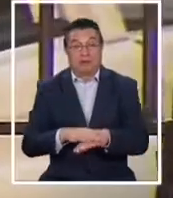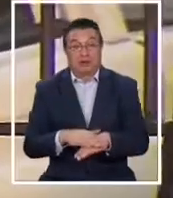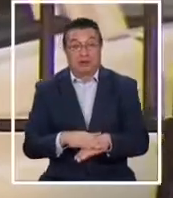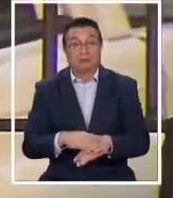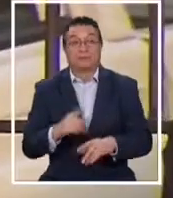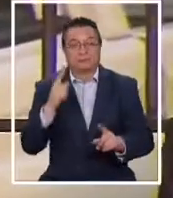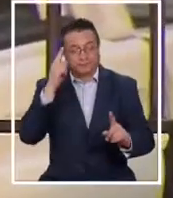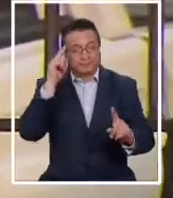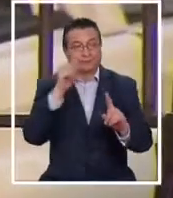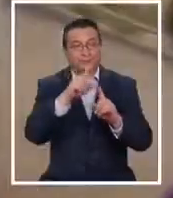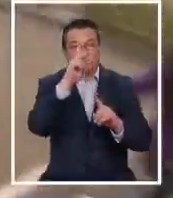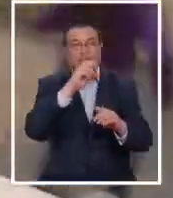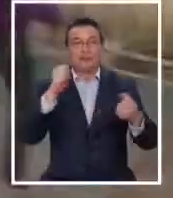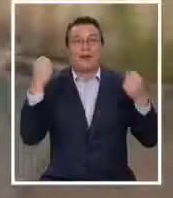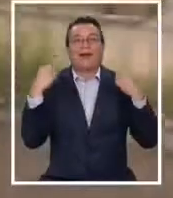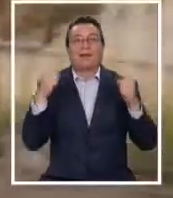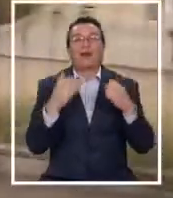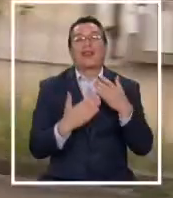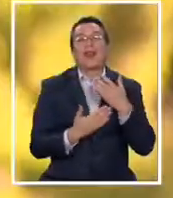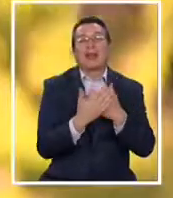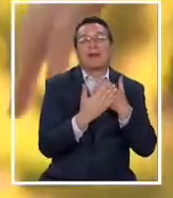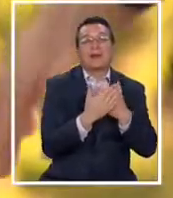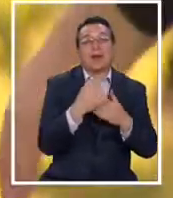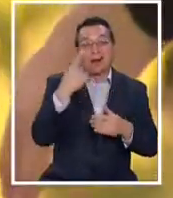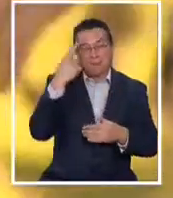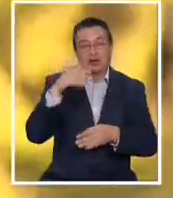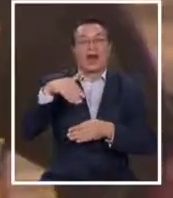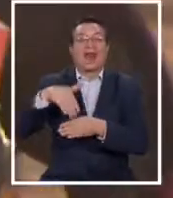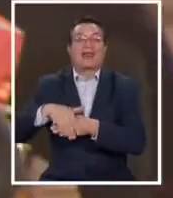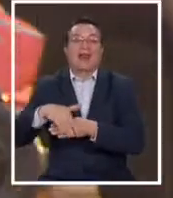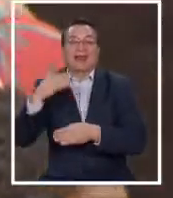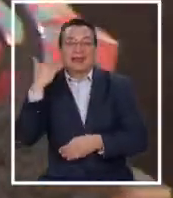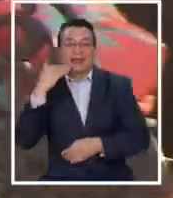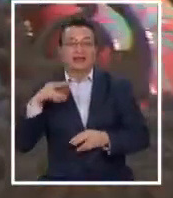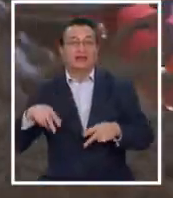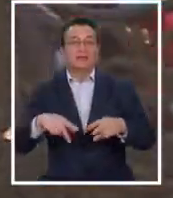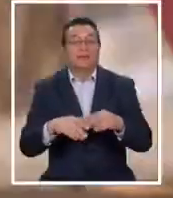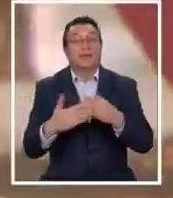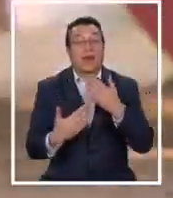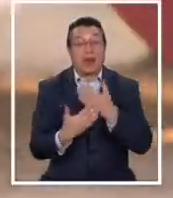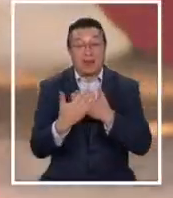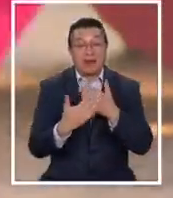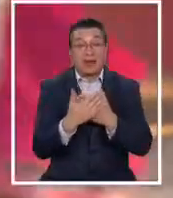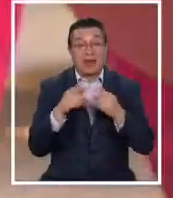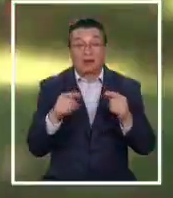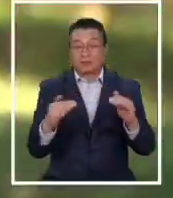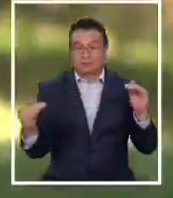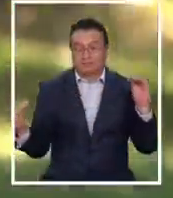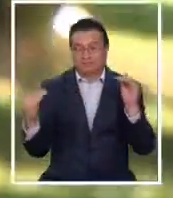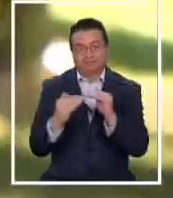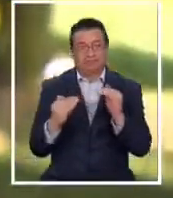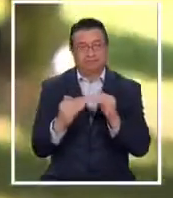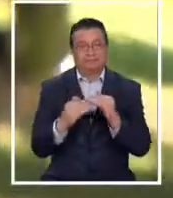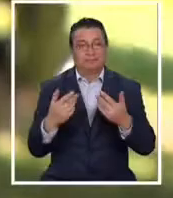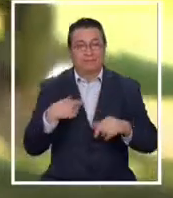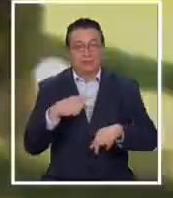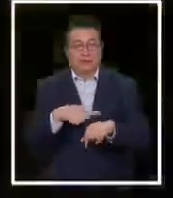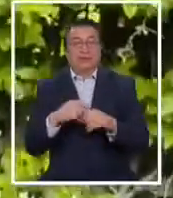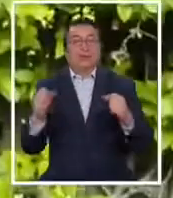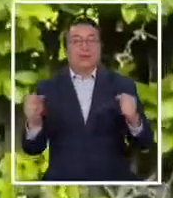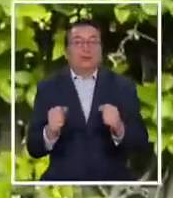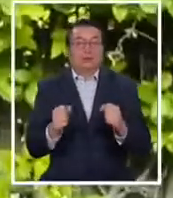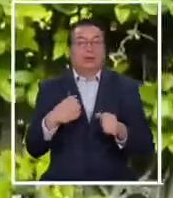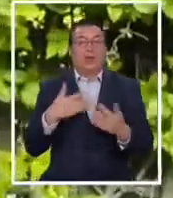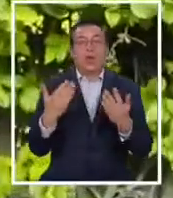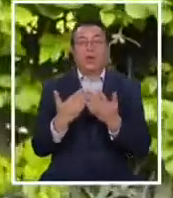como la destinada al deporte en las mañanas, pero en las tardes. El horario de las mañanas no está siendo compatible con las temperaturas ni con